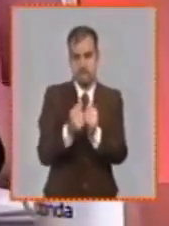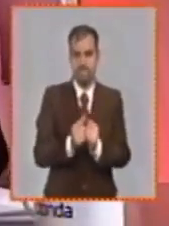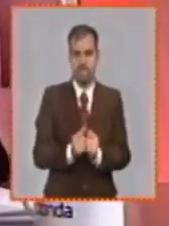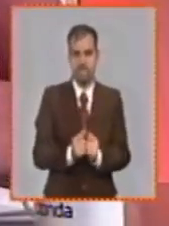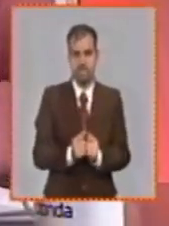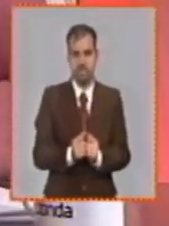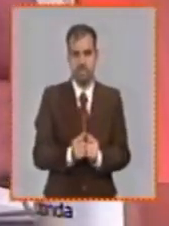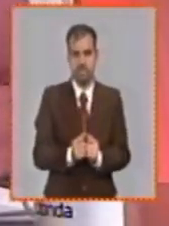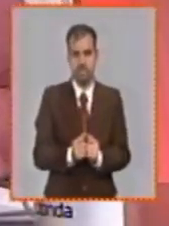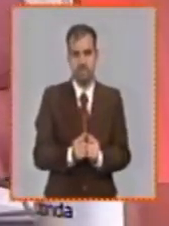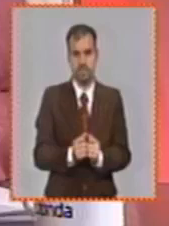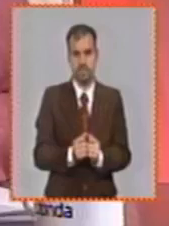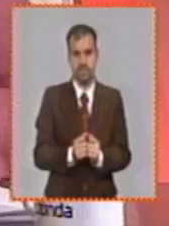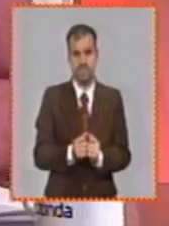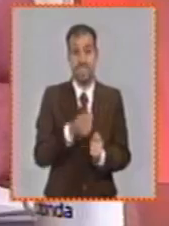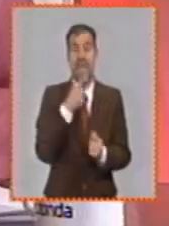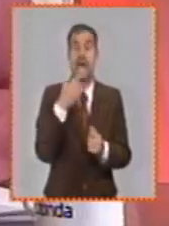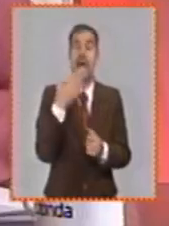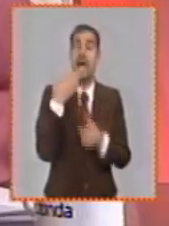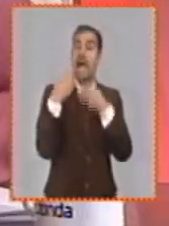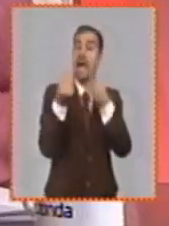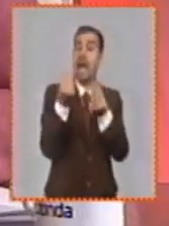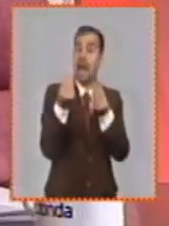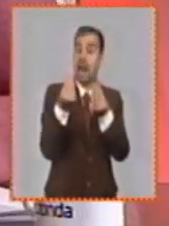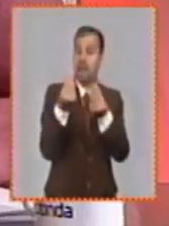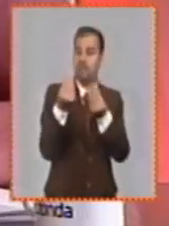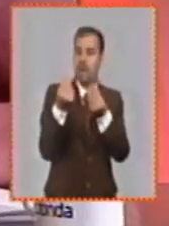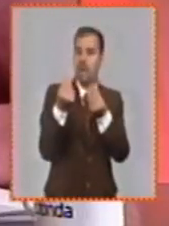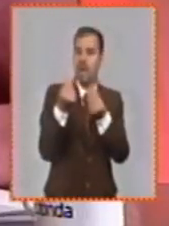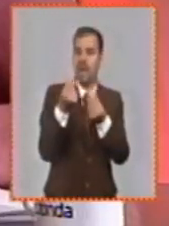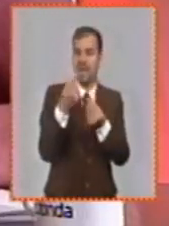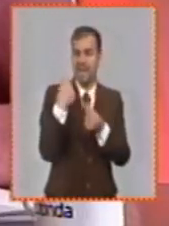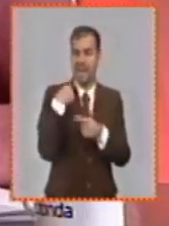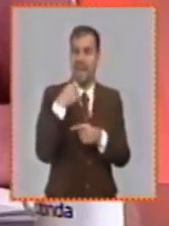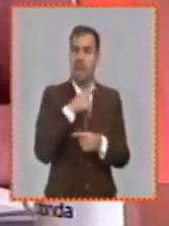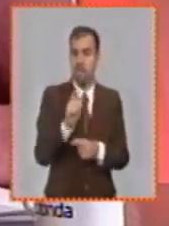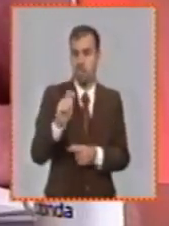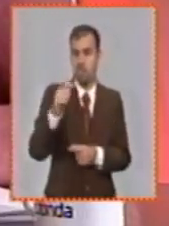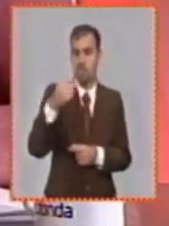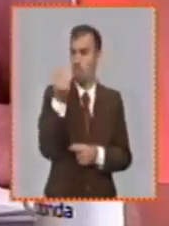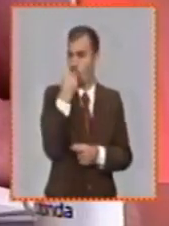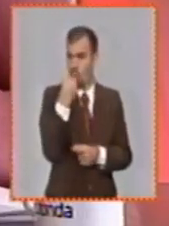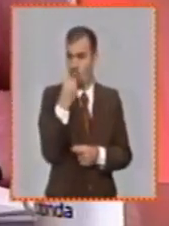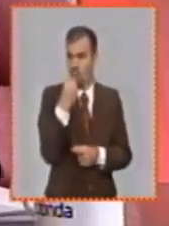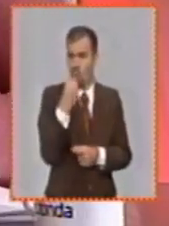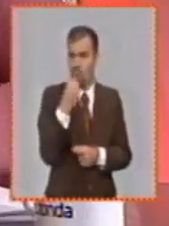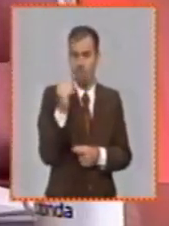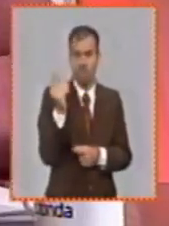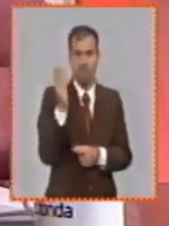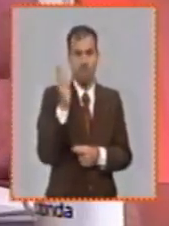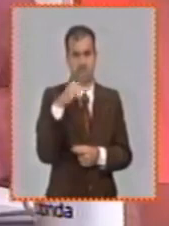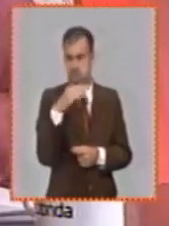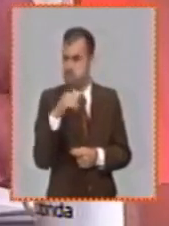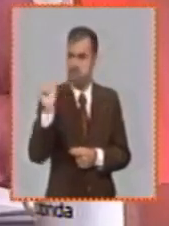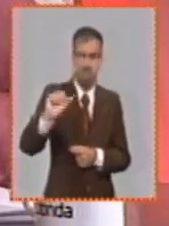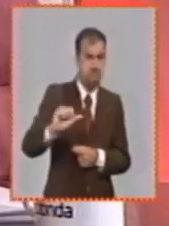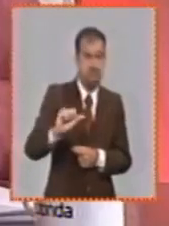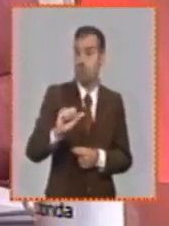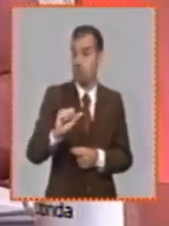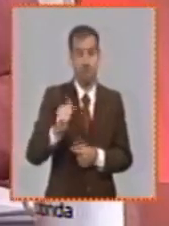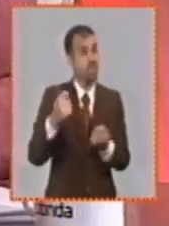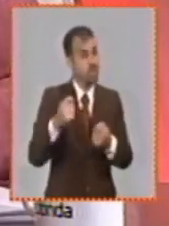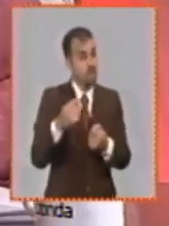de gastos asociados sin deteriorar la calidad que es otra de las preocupaciones que también tienen nuestros trabajadores el hecho de que